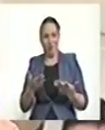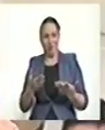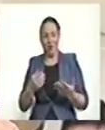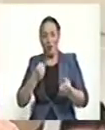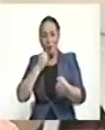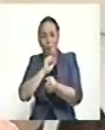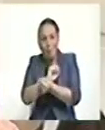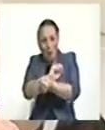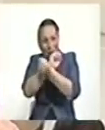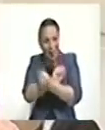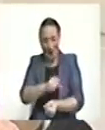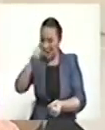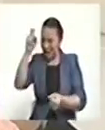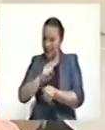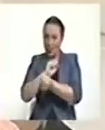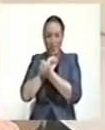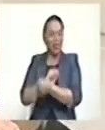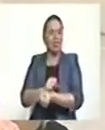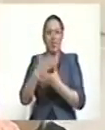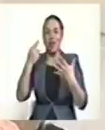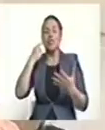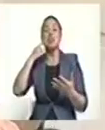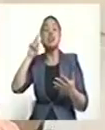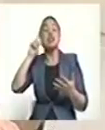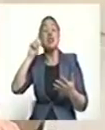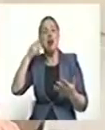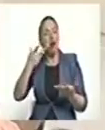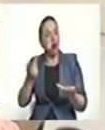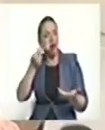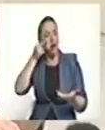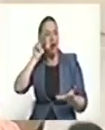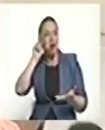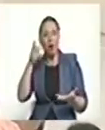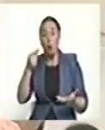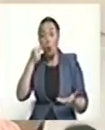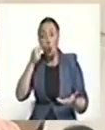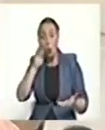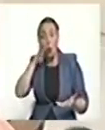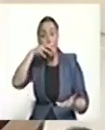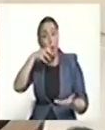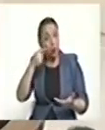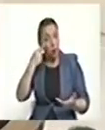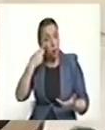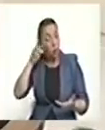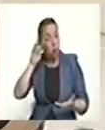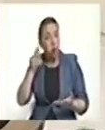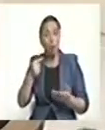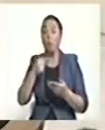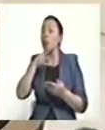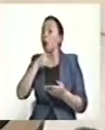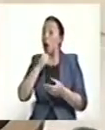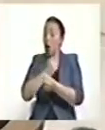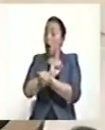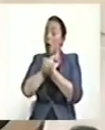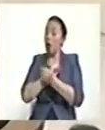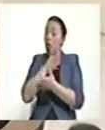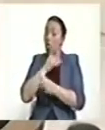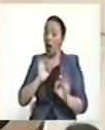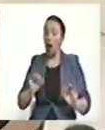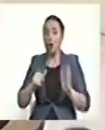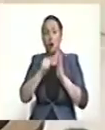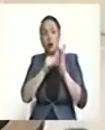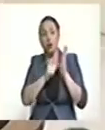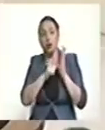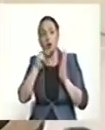efectiva. Eso es impunidad, doctor Horacio Serpa. Artículo 22. ¿Cómo les parece